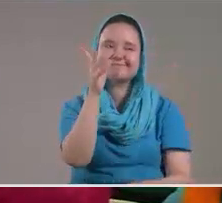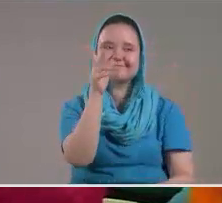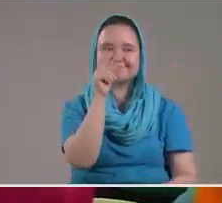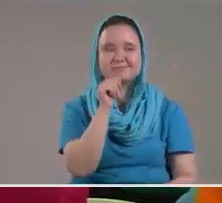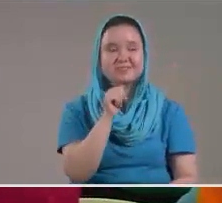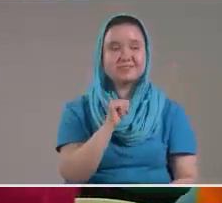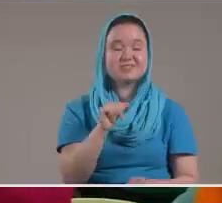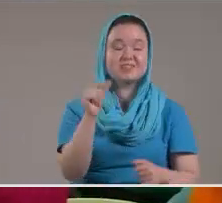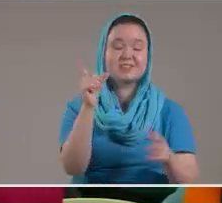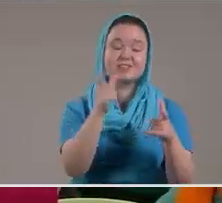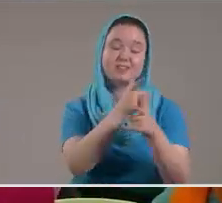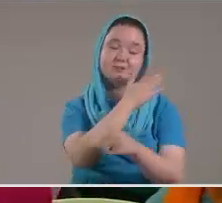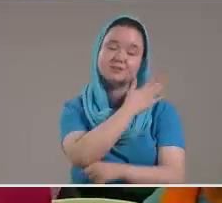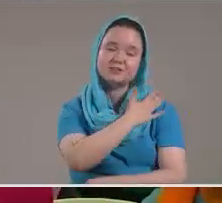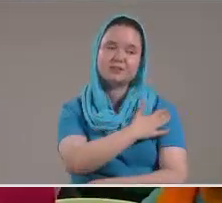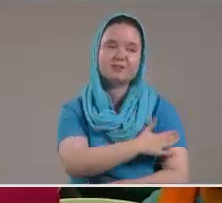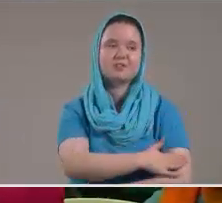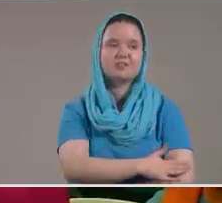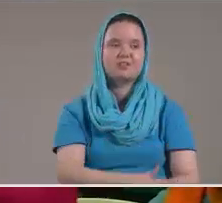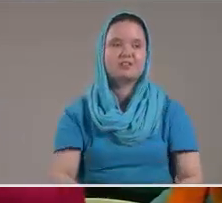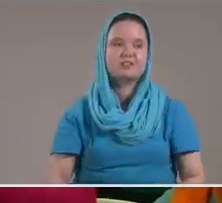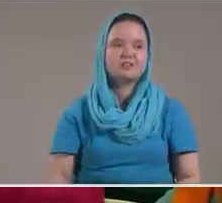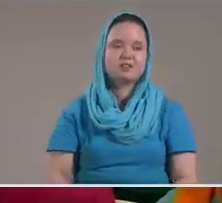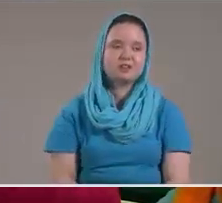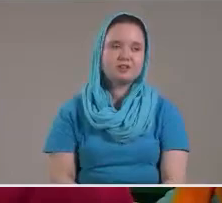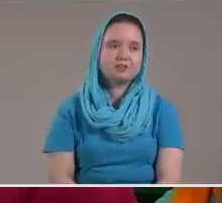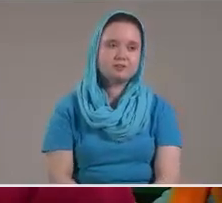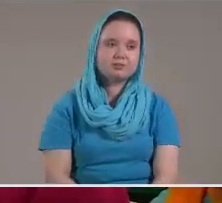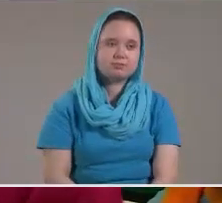señorita No sé si ella también Viene a reconciliar Con el Señor